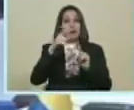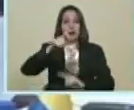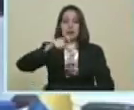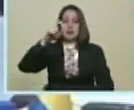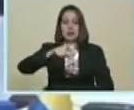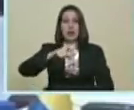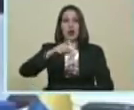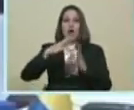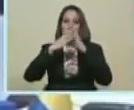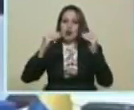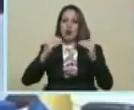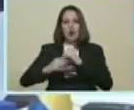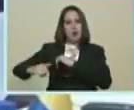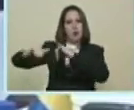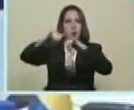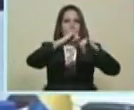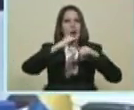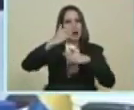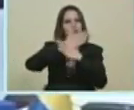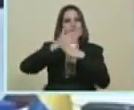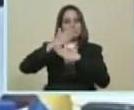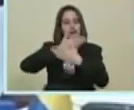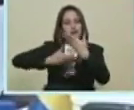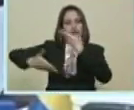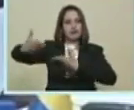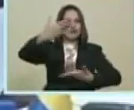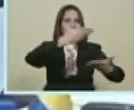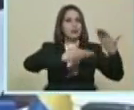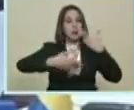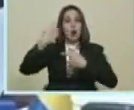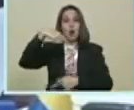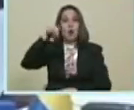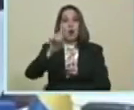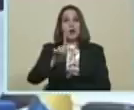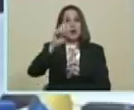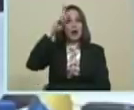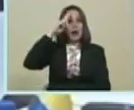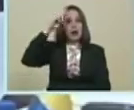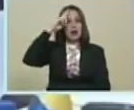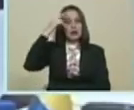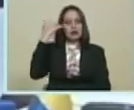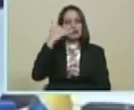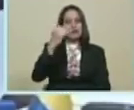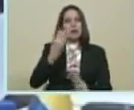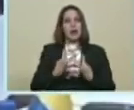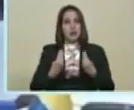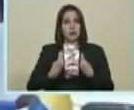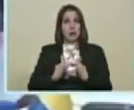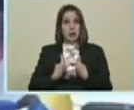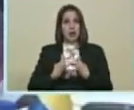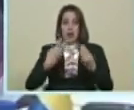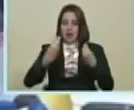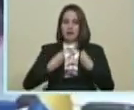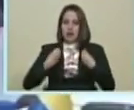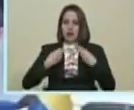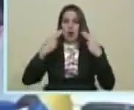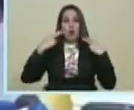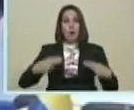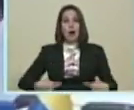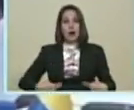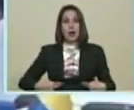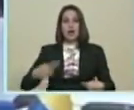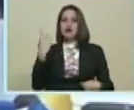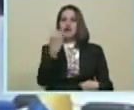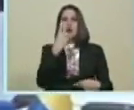Donde todos Podamos compartir La única razón De existencia Es la existencia Humana Solo